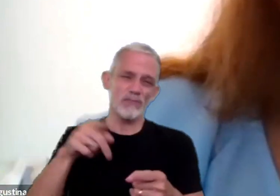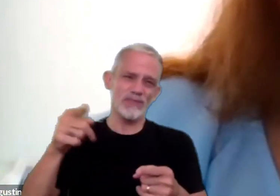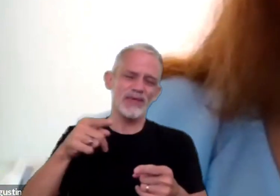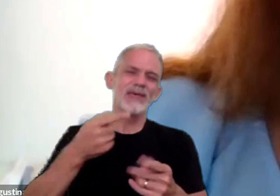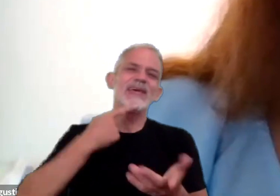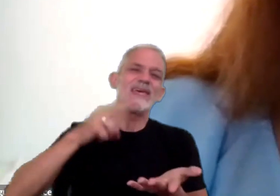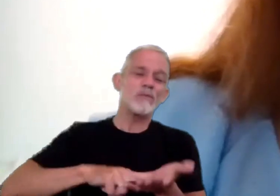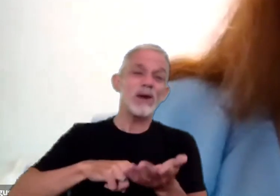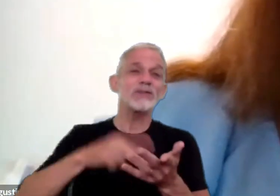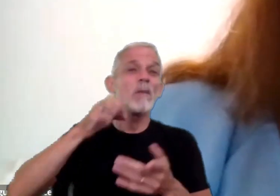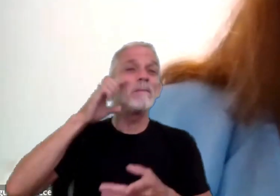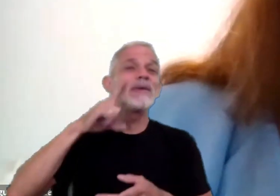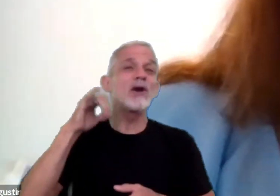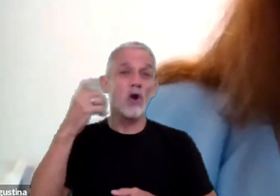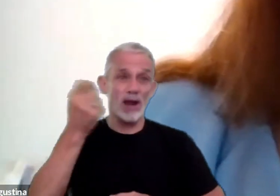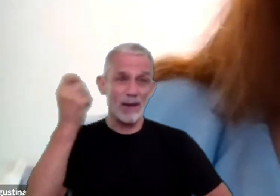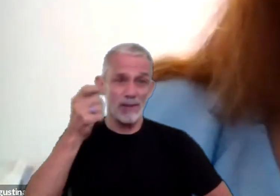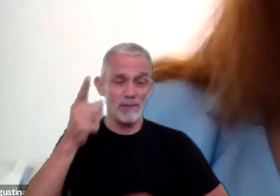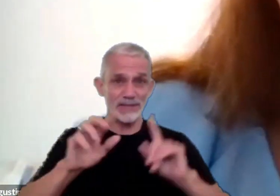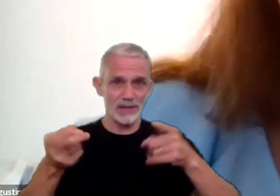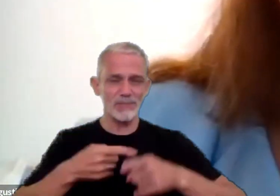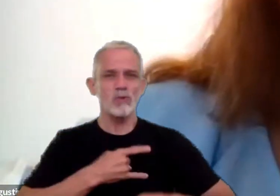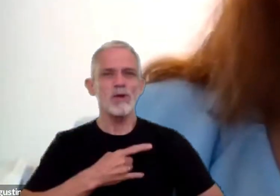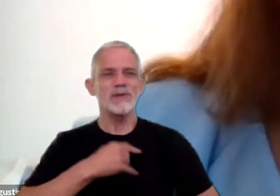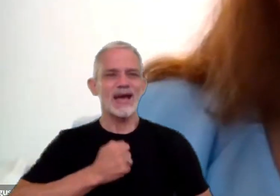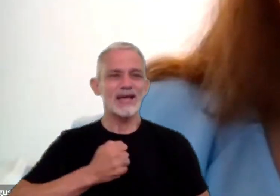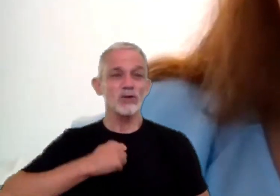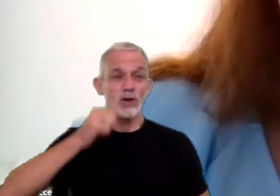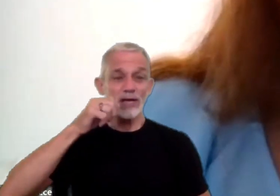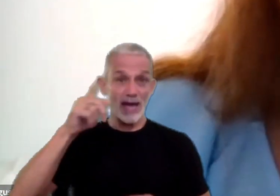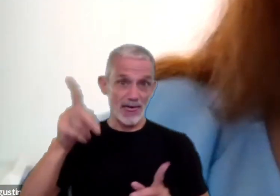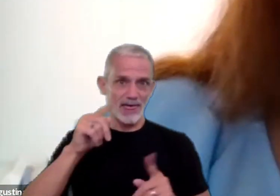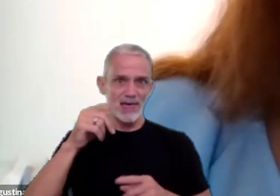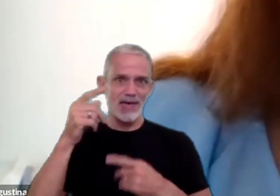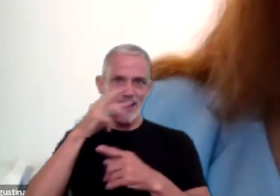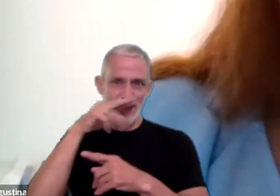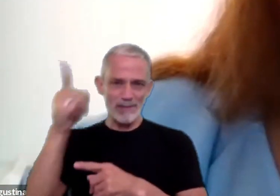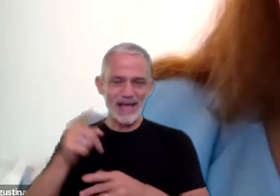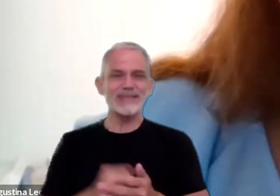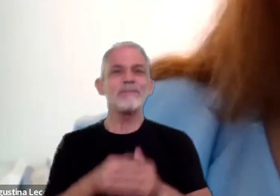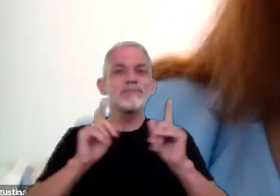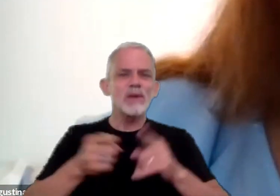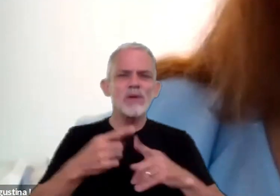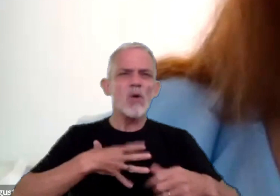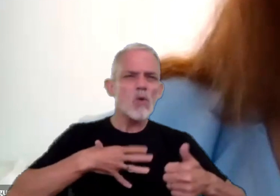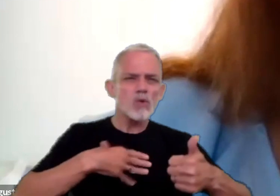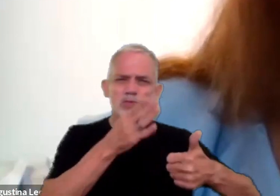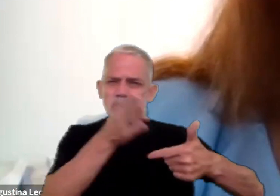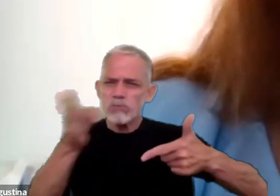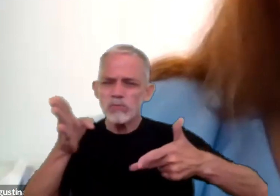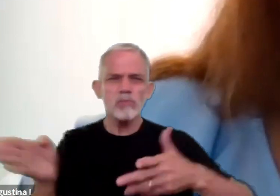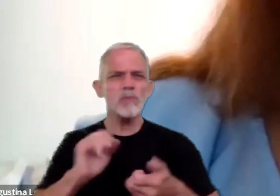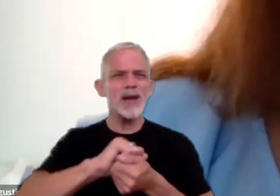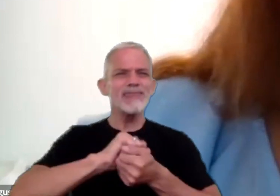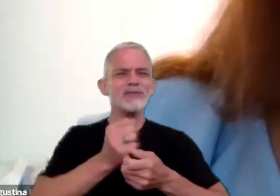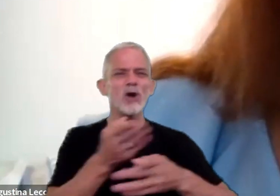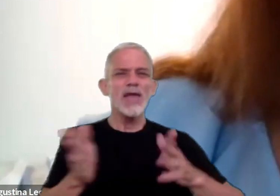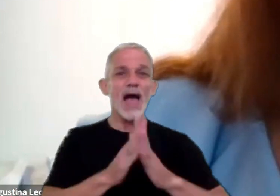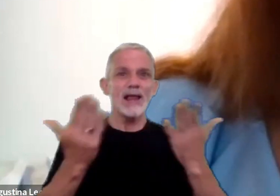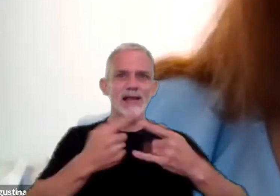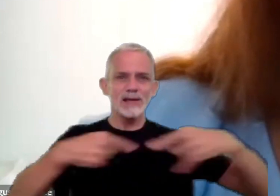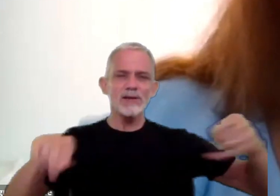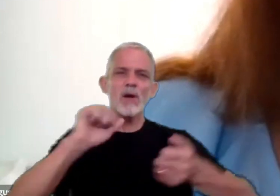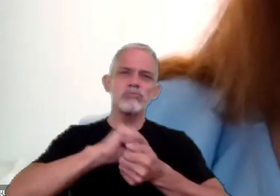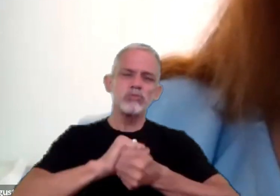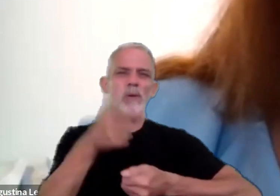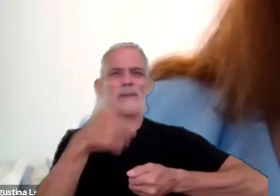profesora de la Universidad Nacional Católica de La Plata. Es docente de cursos virtuales dictados en editoriales especializadas en derecho tributario, además de la publicación